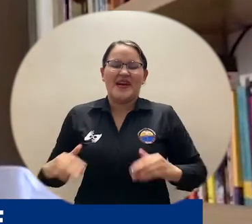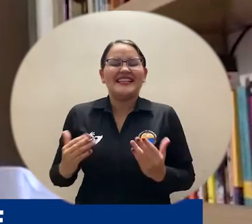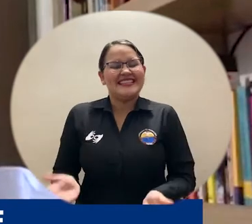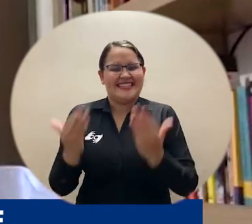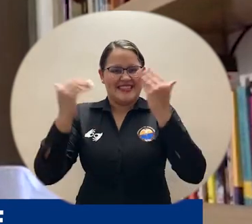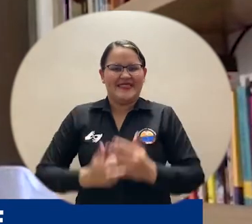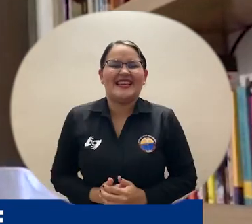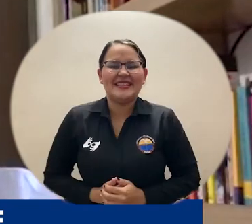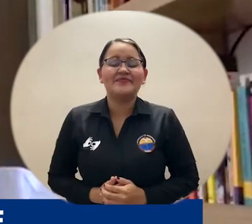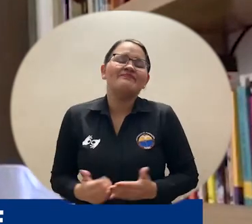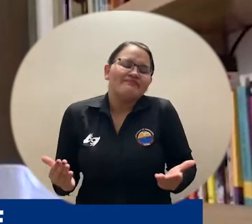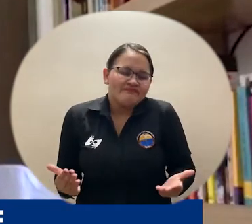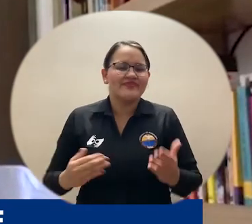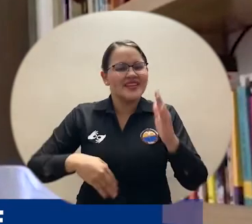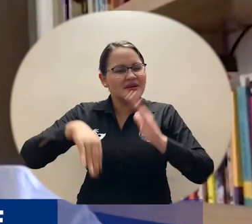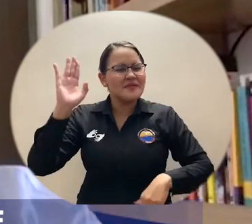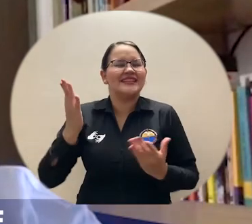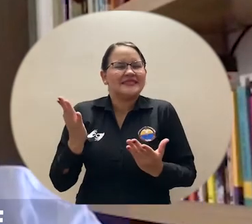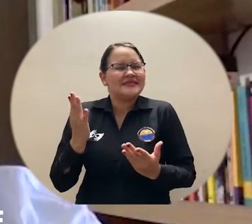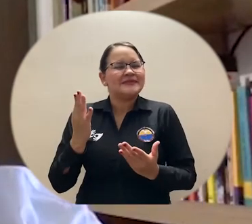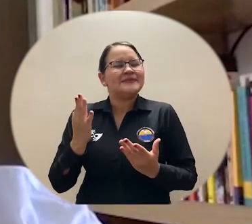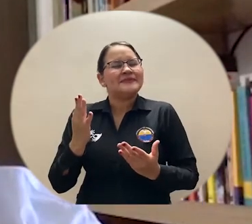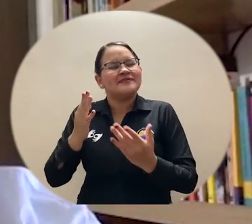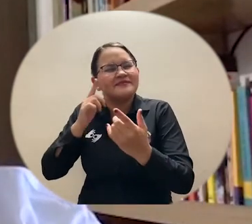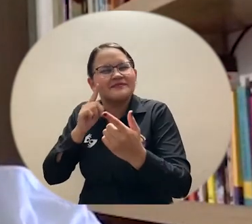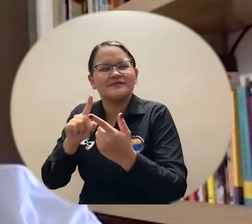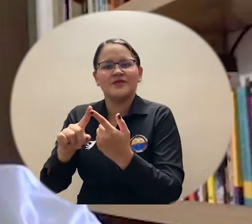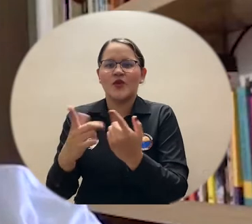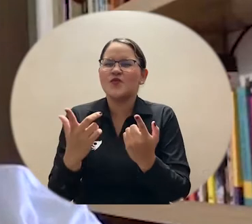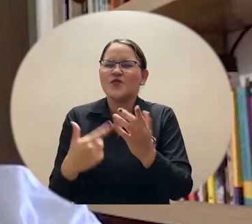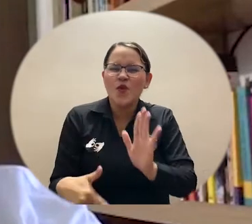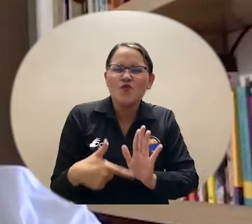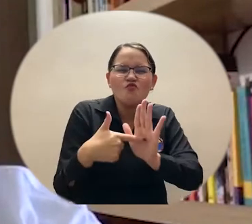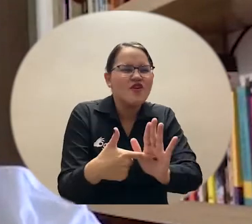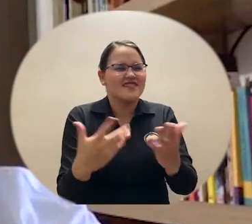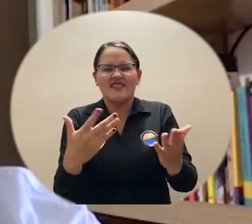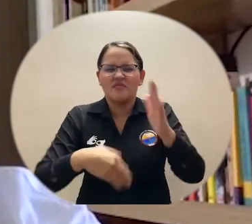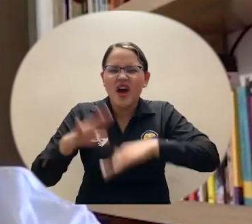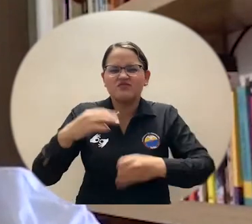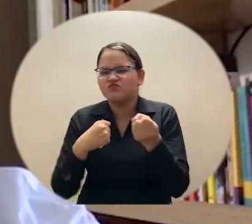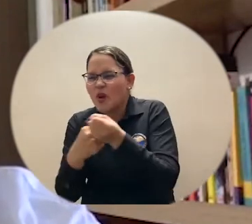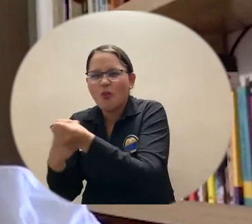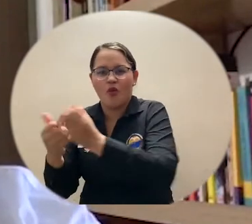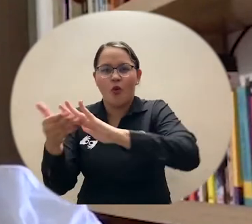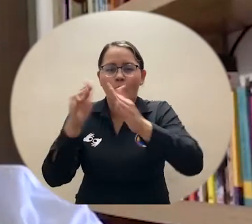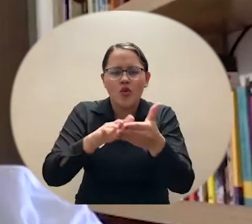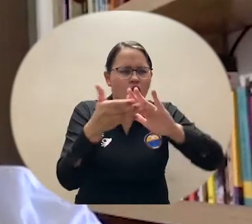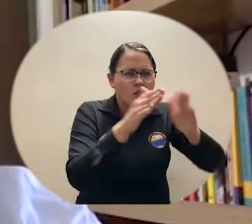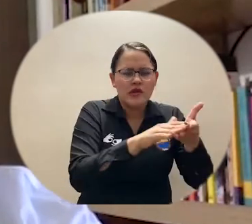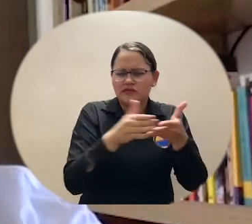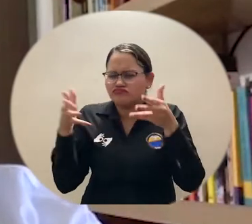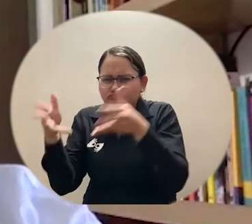pues básicamente reprendan esa capacidad que tendrán ahora de acercarse a las comunidades como